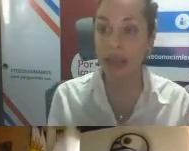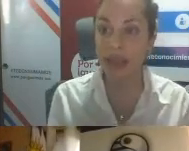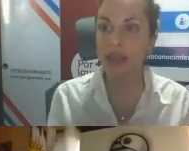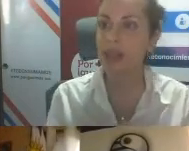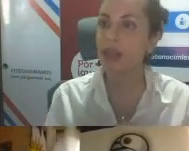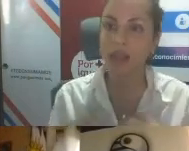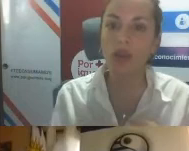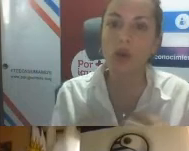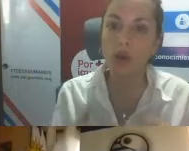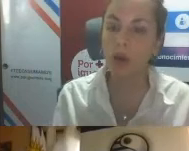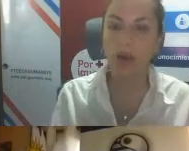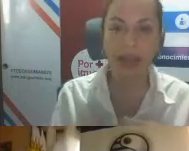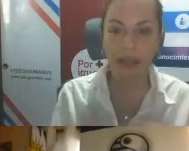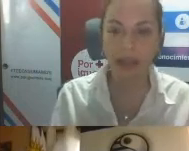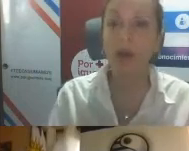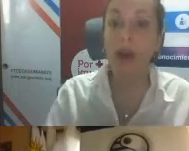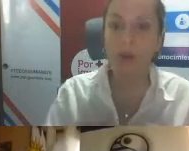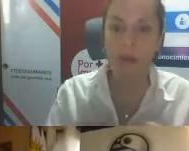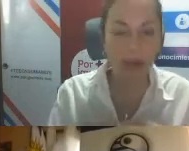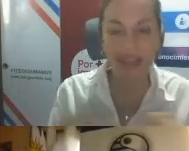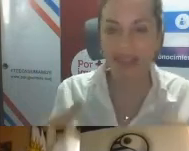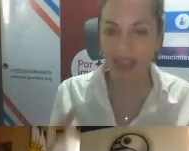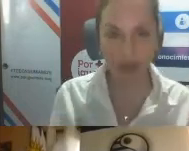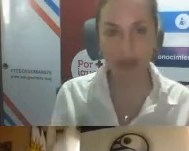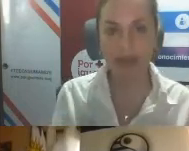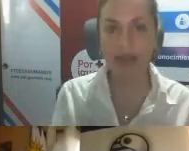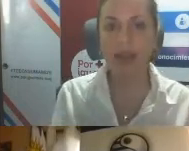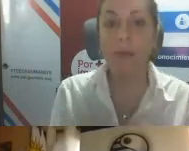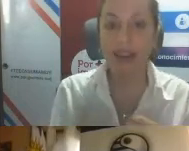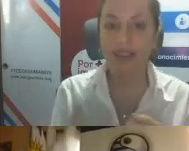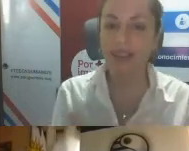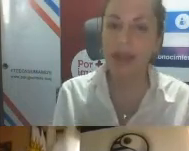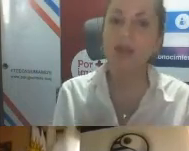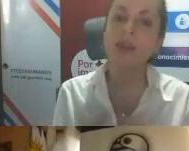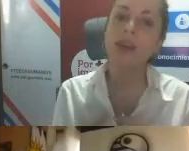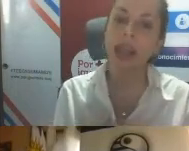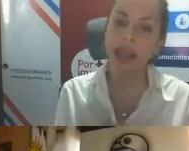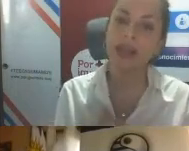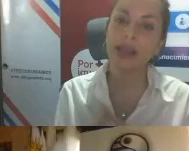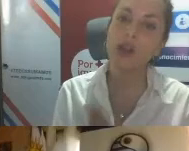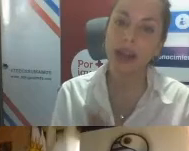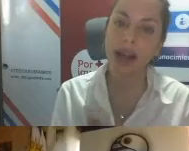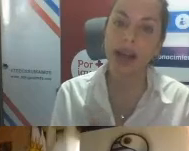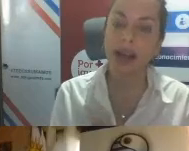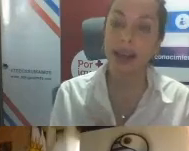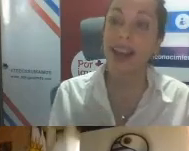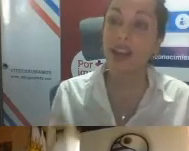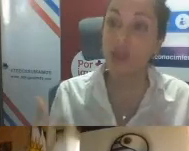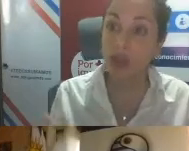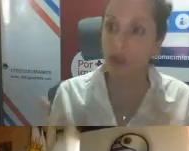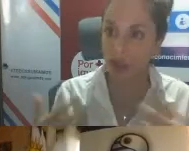discapacidad, desde distintos grupos, colectivos, organizaciones, participaron en la